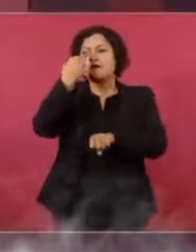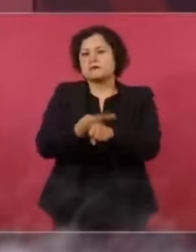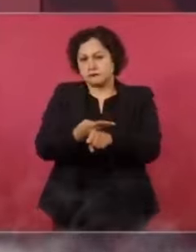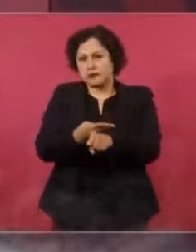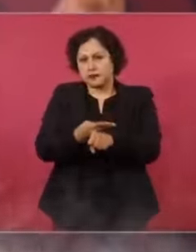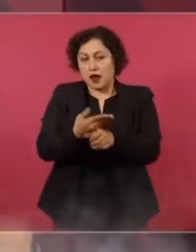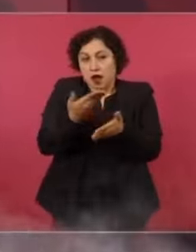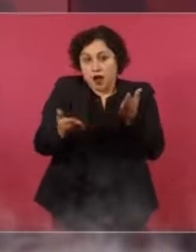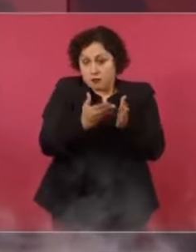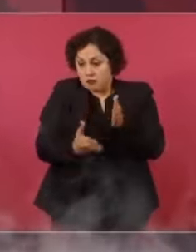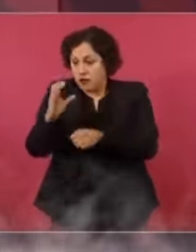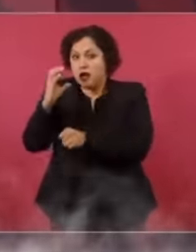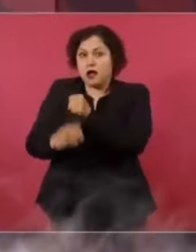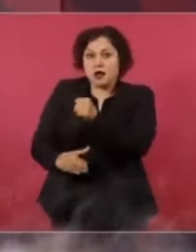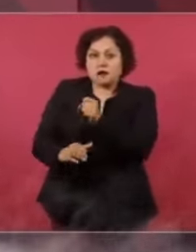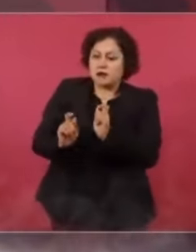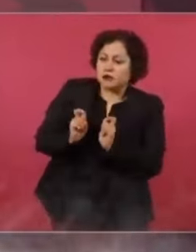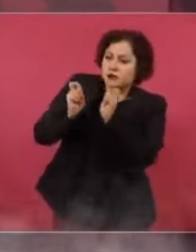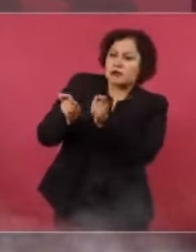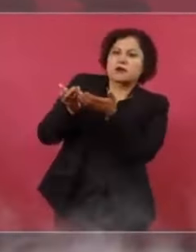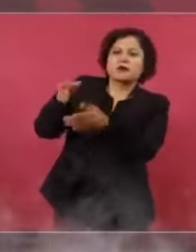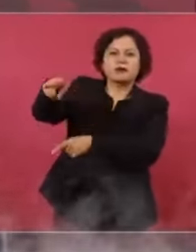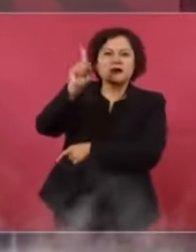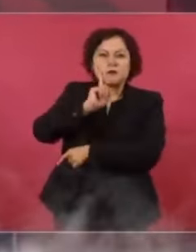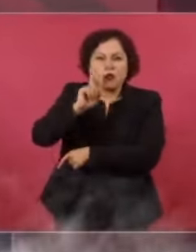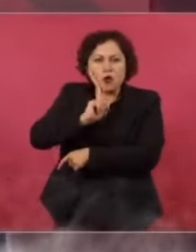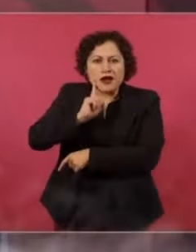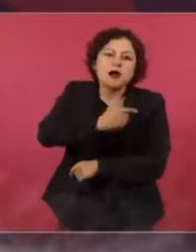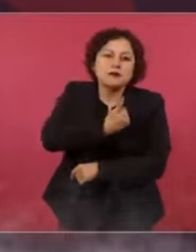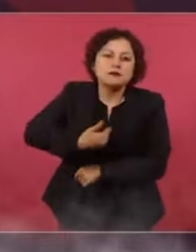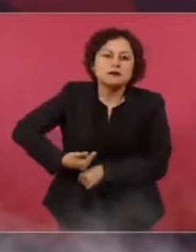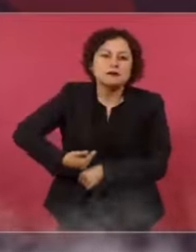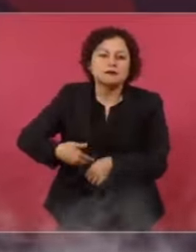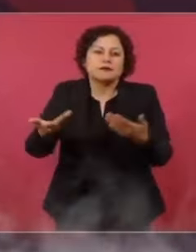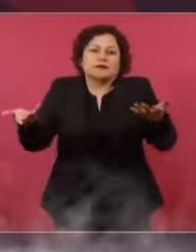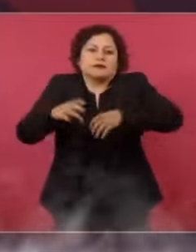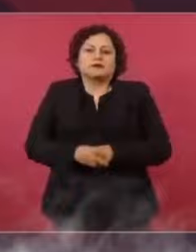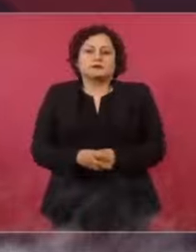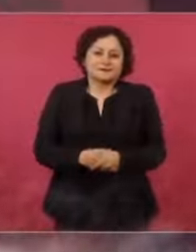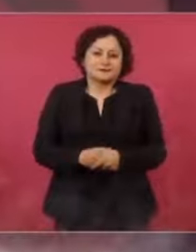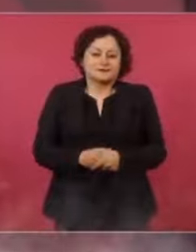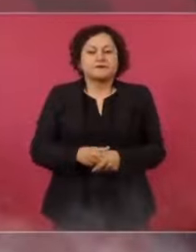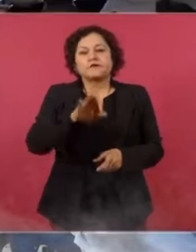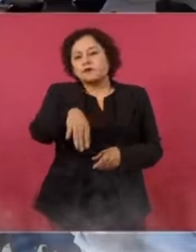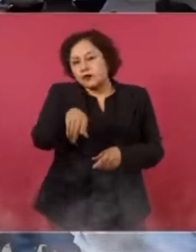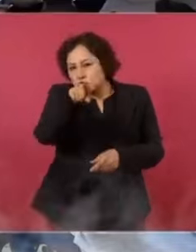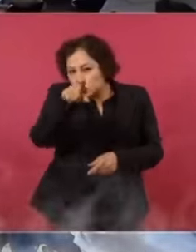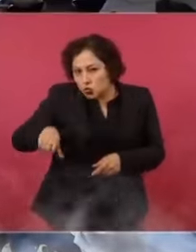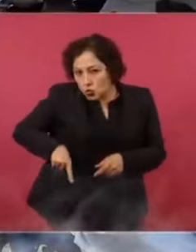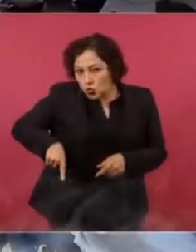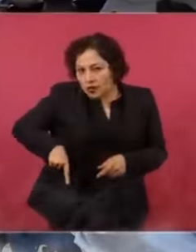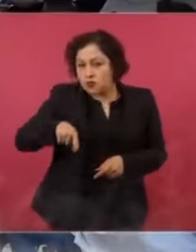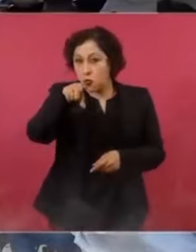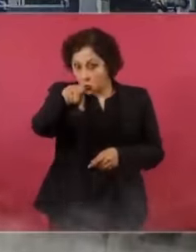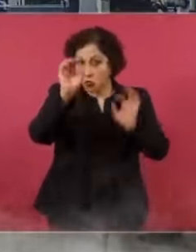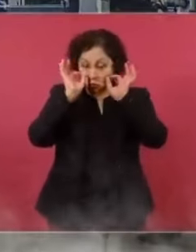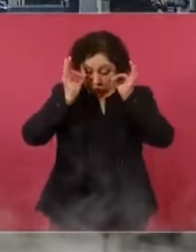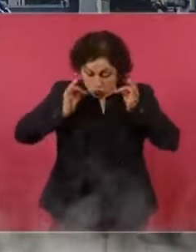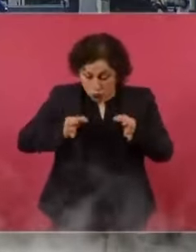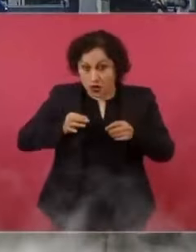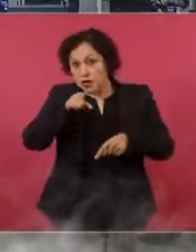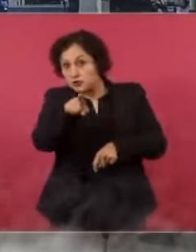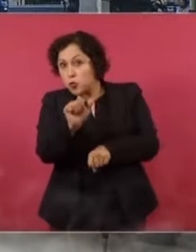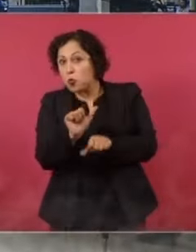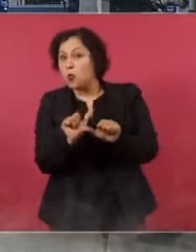entregándole el mando a una mujer después de 200 años que más puedo pedirle a la vida. ¿En su gobierno, entonces, considera que hubo o no